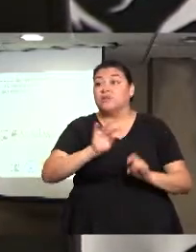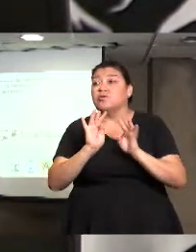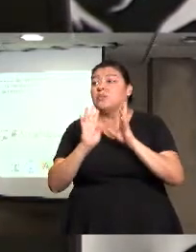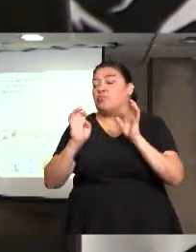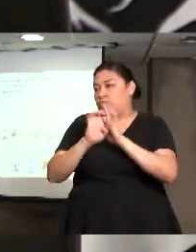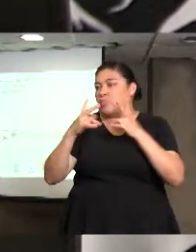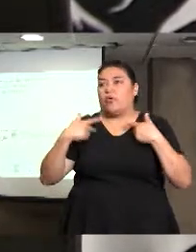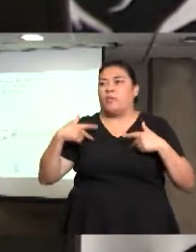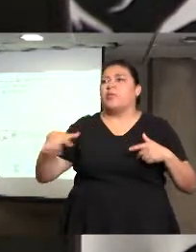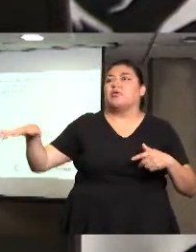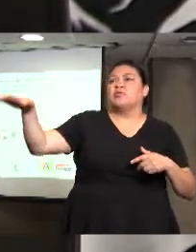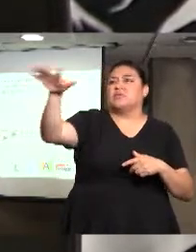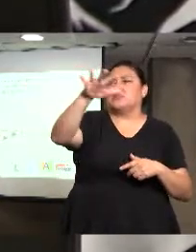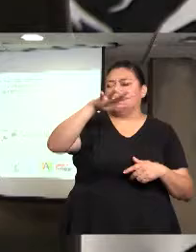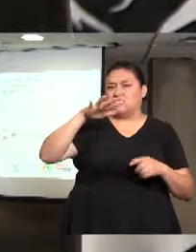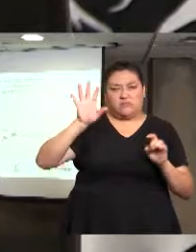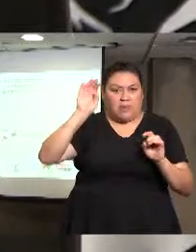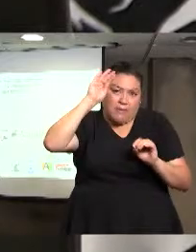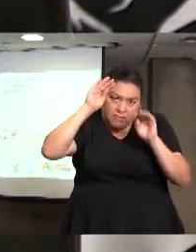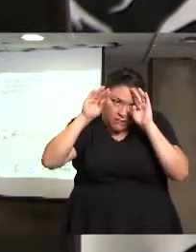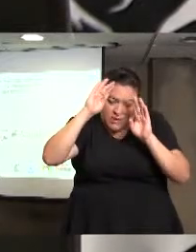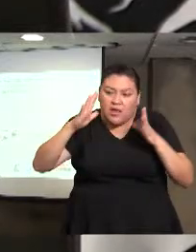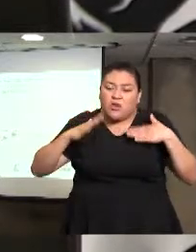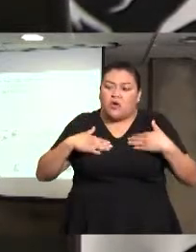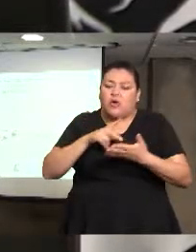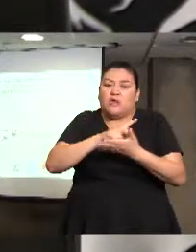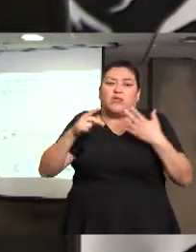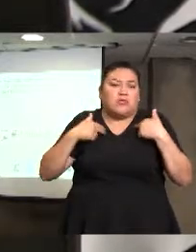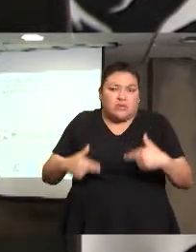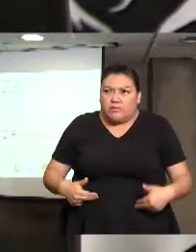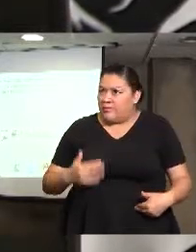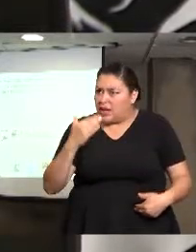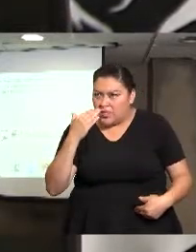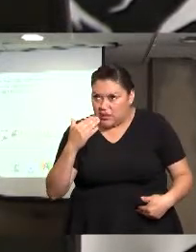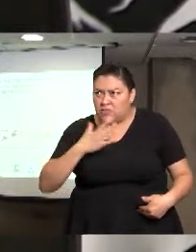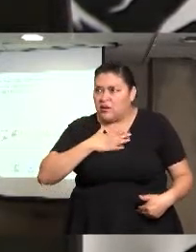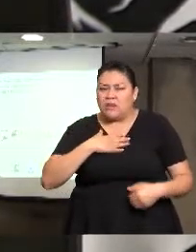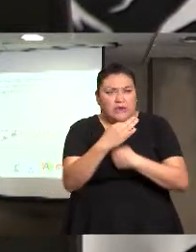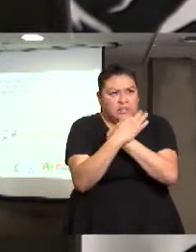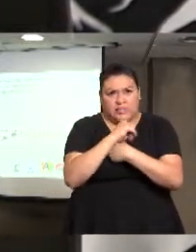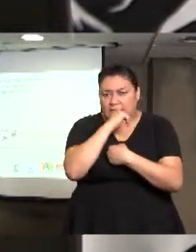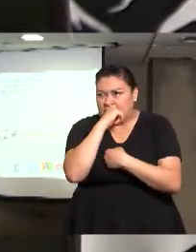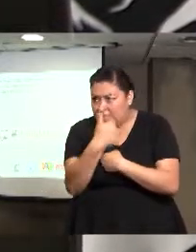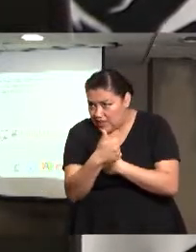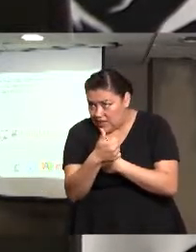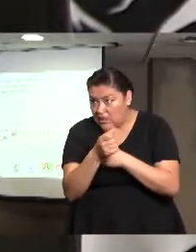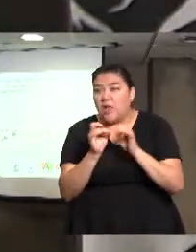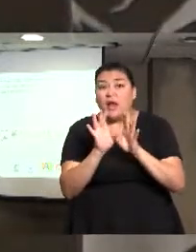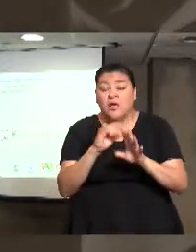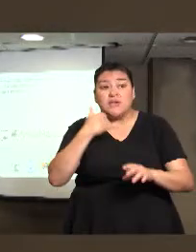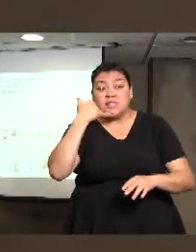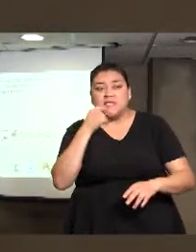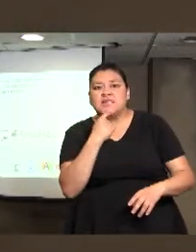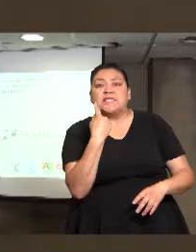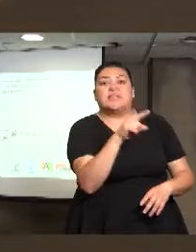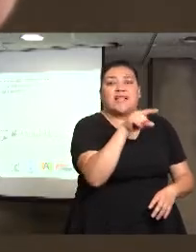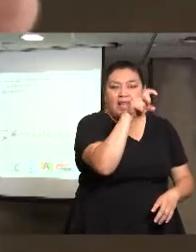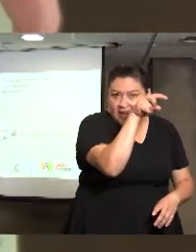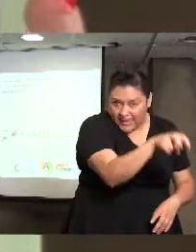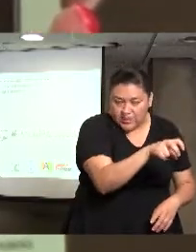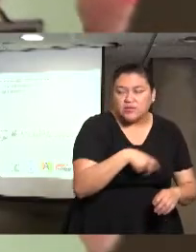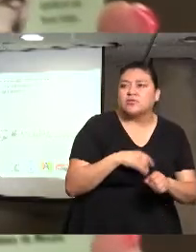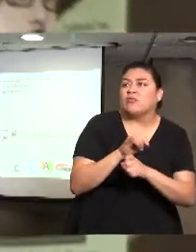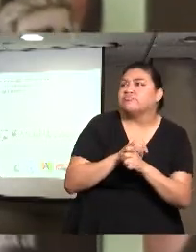considera que se ha violado alguno de sus derechos humanos, siendo víctima, conociendo una víctima, siendo familiar de una víctima, el programa justo hace investigación.